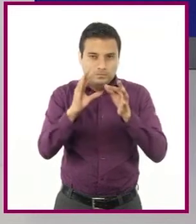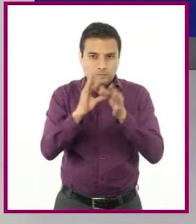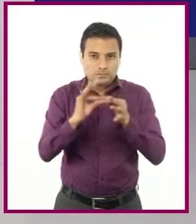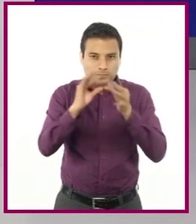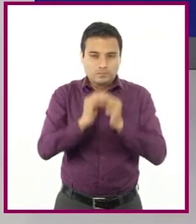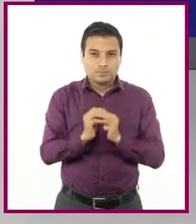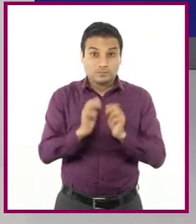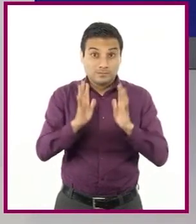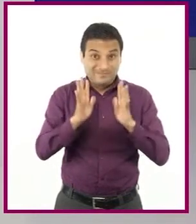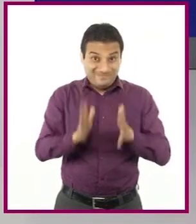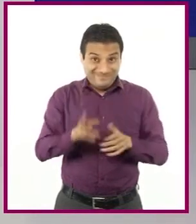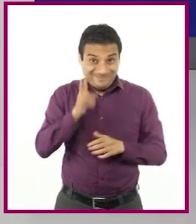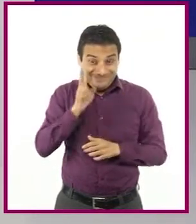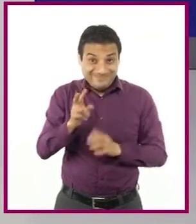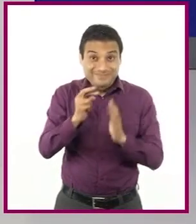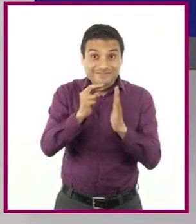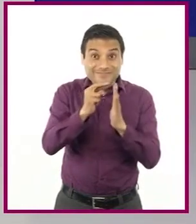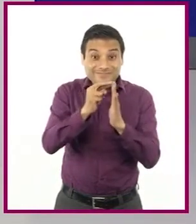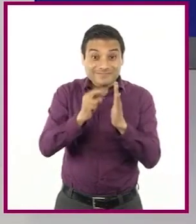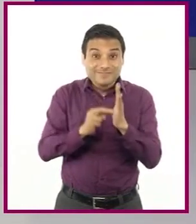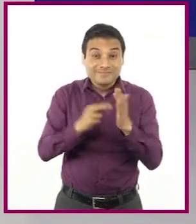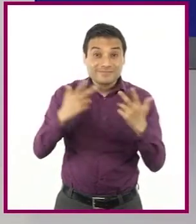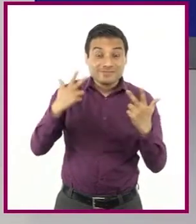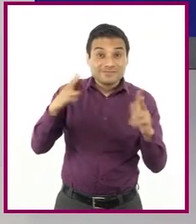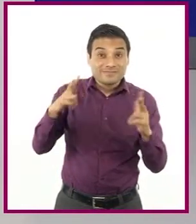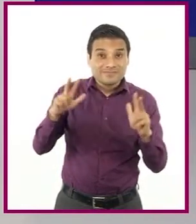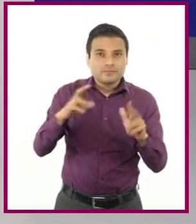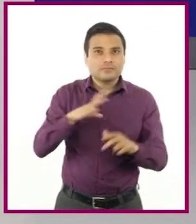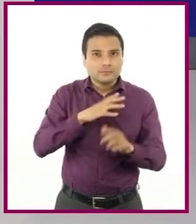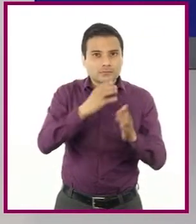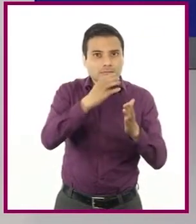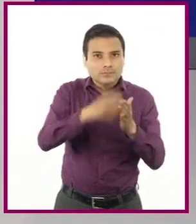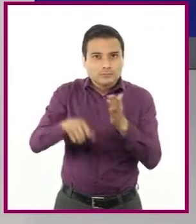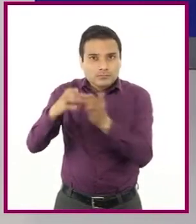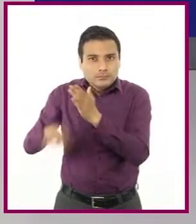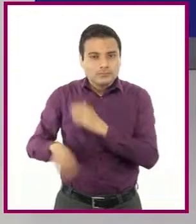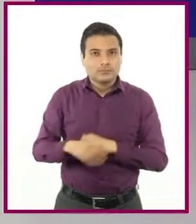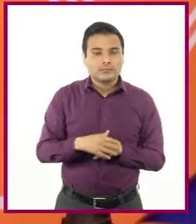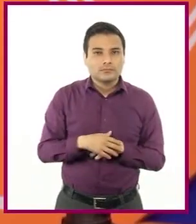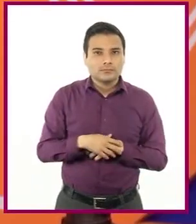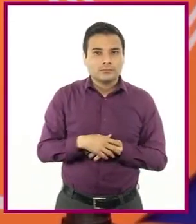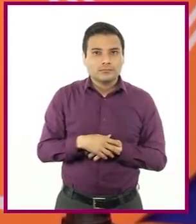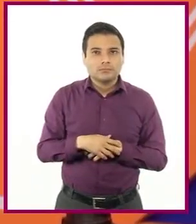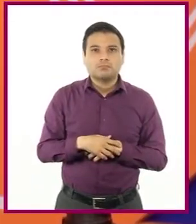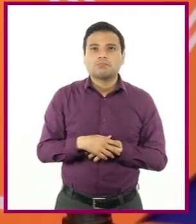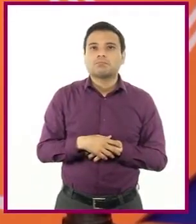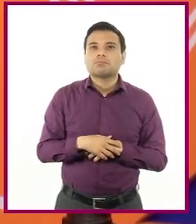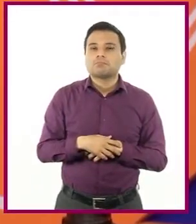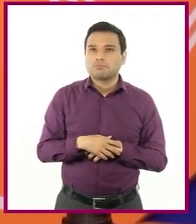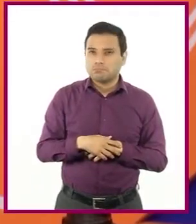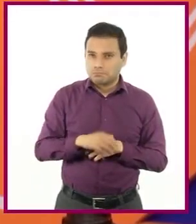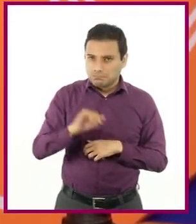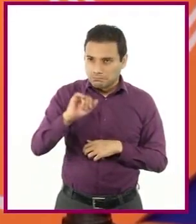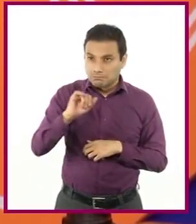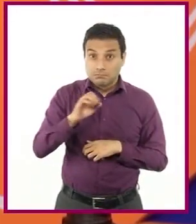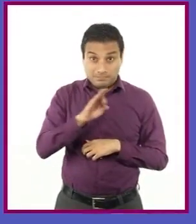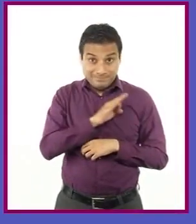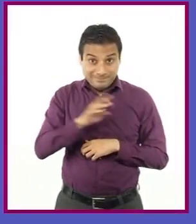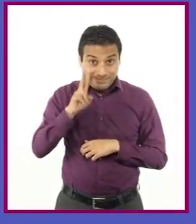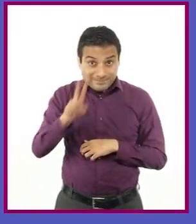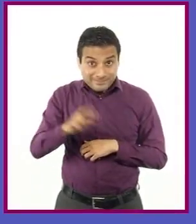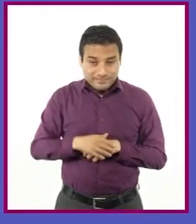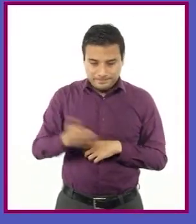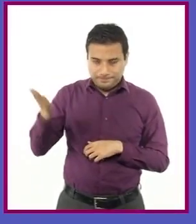notaste que el reglamento de voleibol tiene capítulos y apartados? Eso noto, profesora. ¿Podemos ver más?